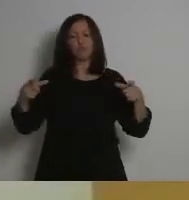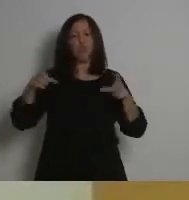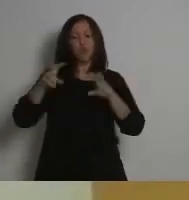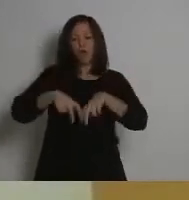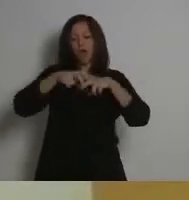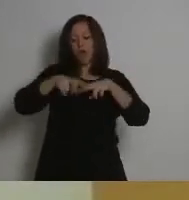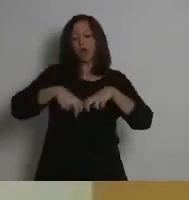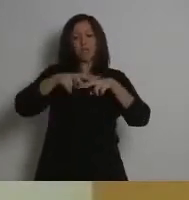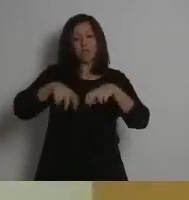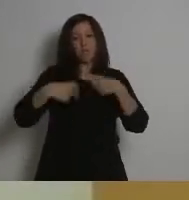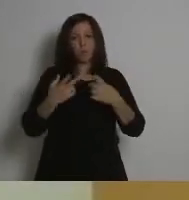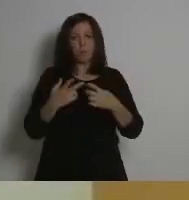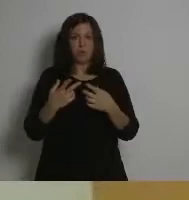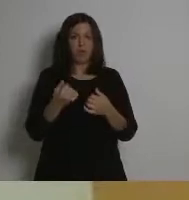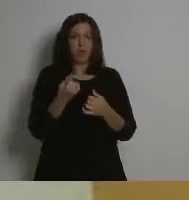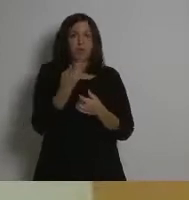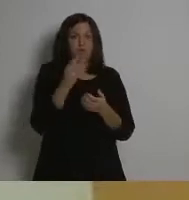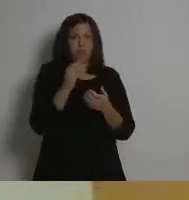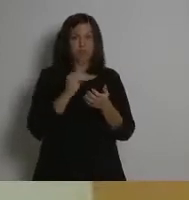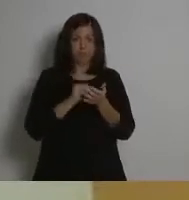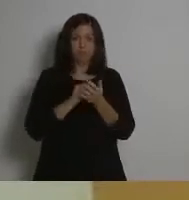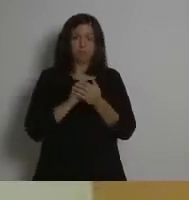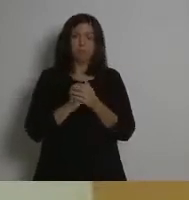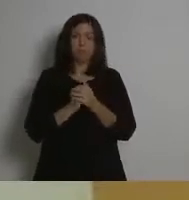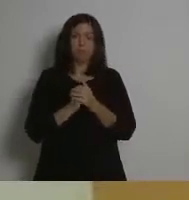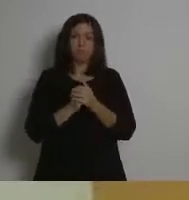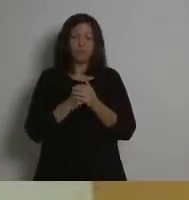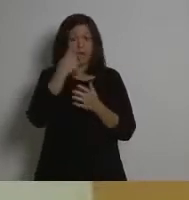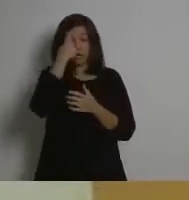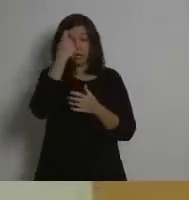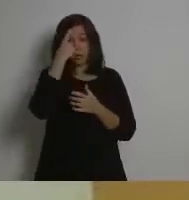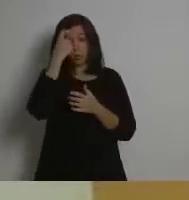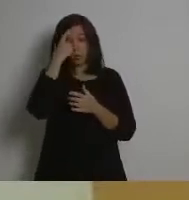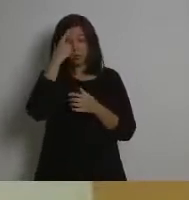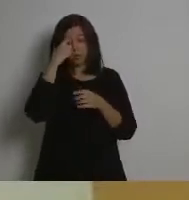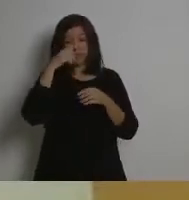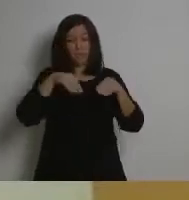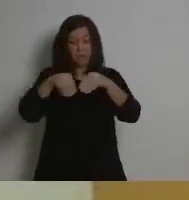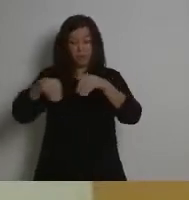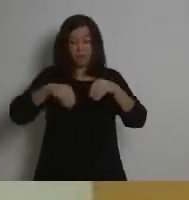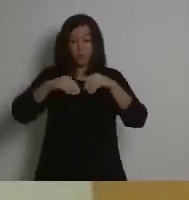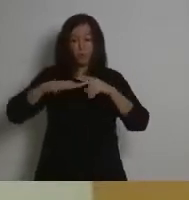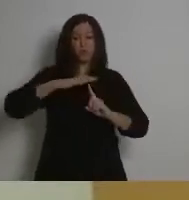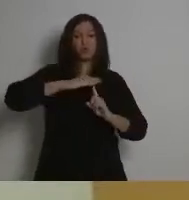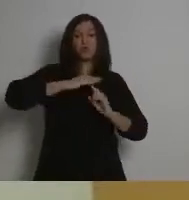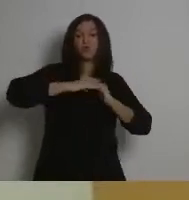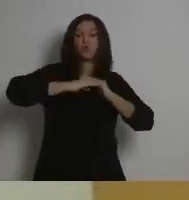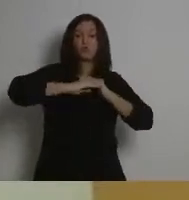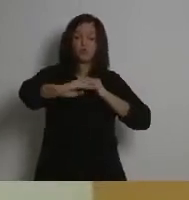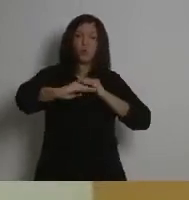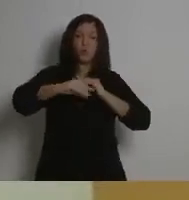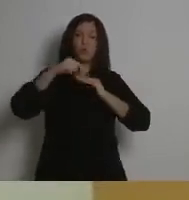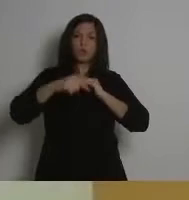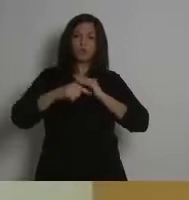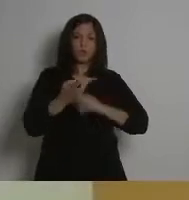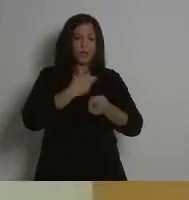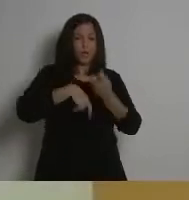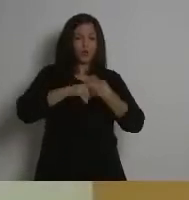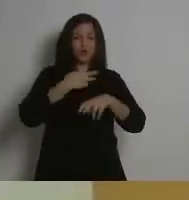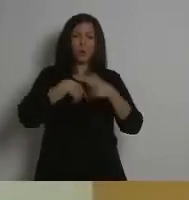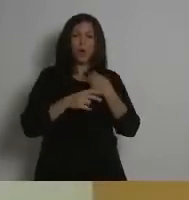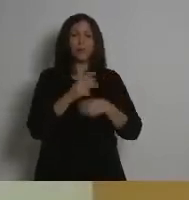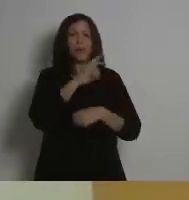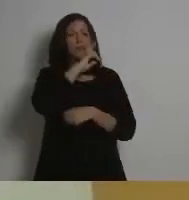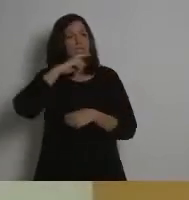representan la ocupación del suelo agrícola muy significativa. Recordamos que, según la FAO, el suelo es un